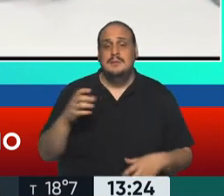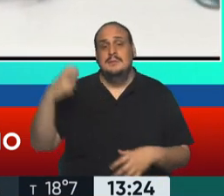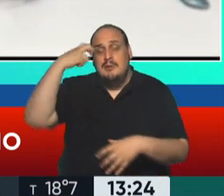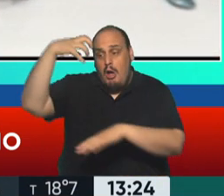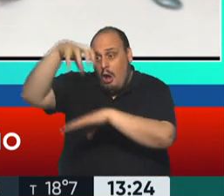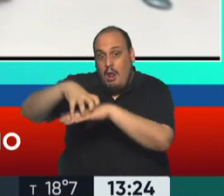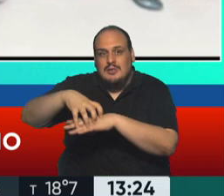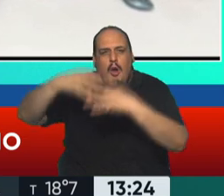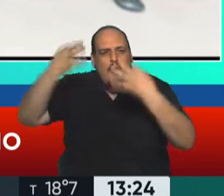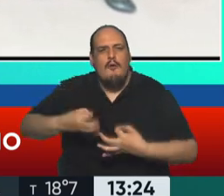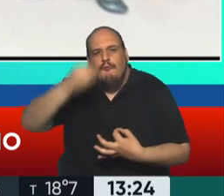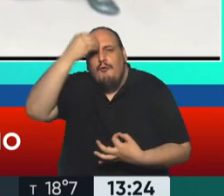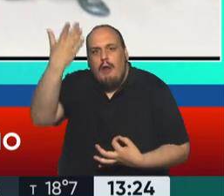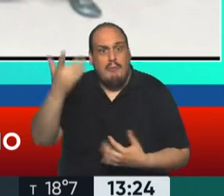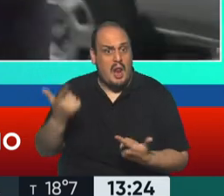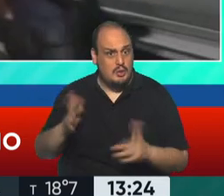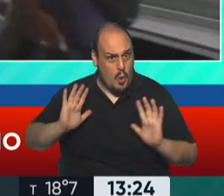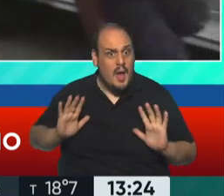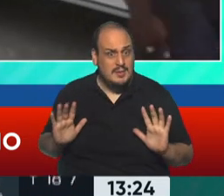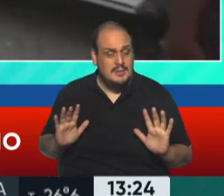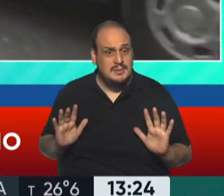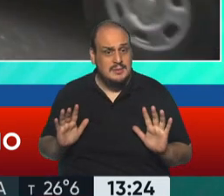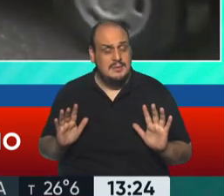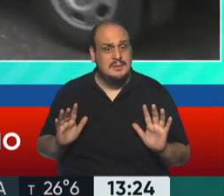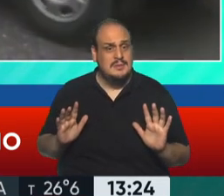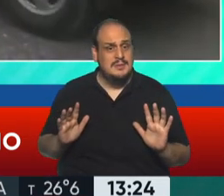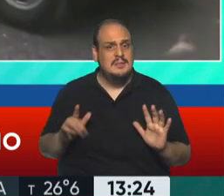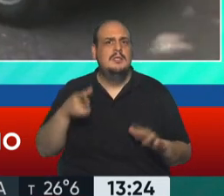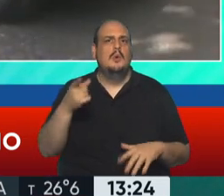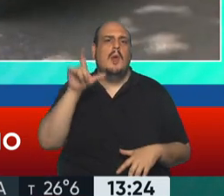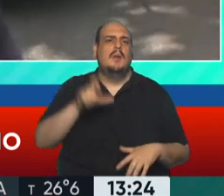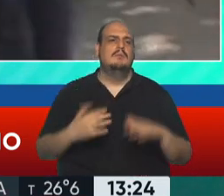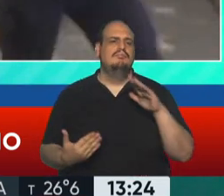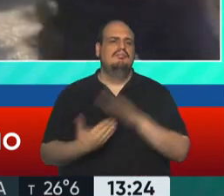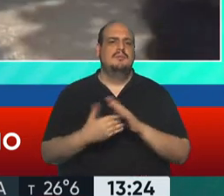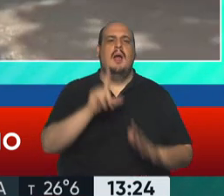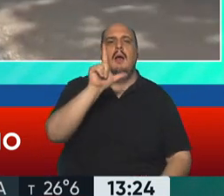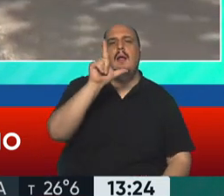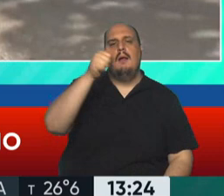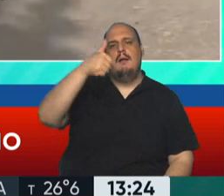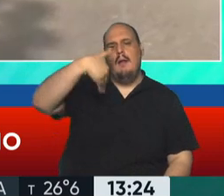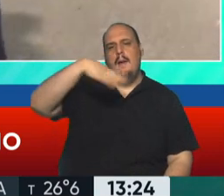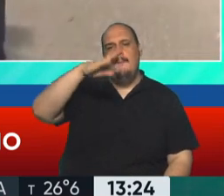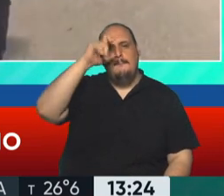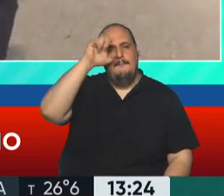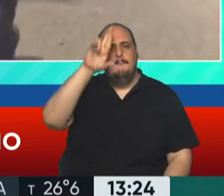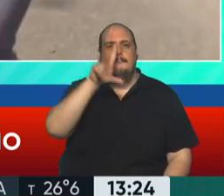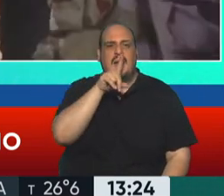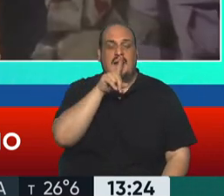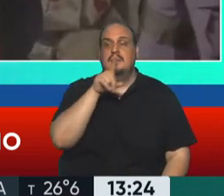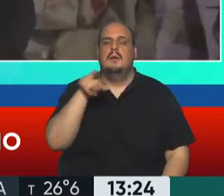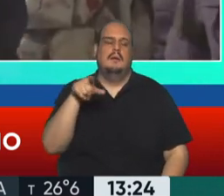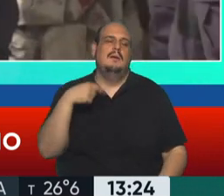formalmente, y en medio de todo este ruido hubo un dirigente, Joseph Lambert, que quiso aprovechar esto y